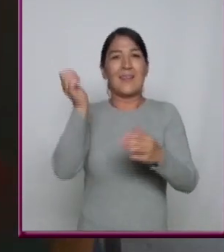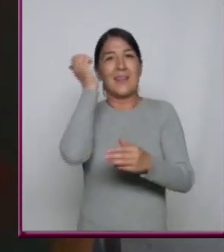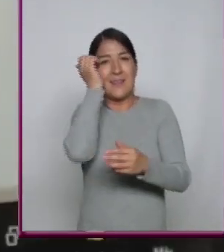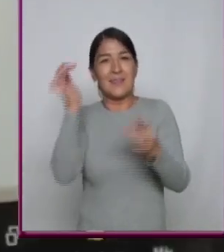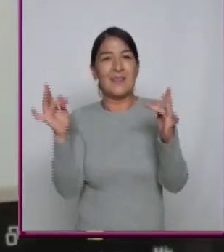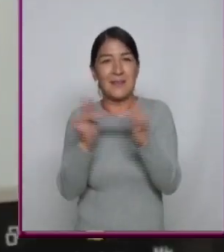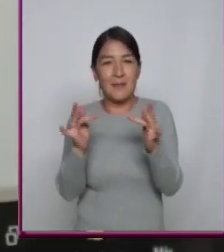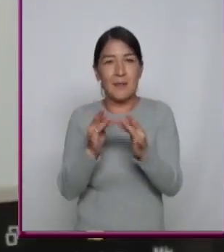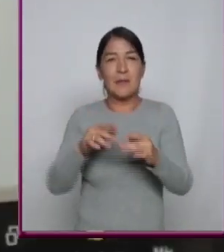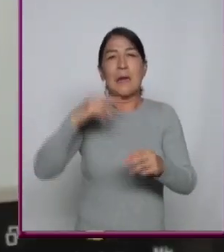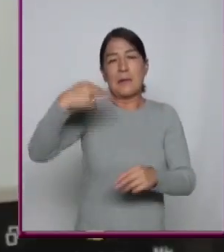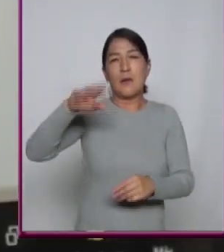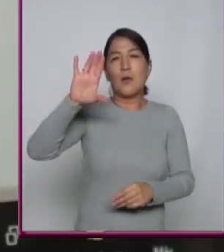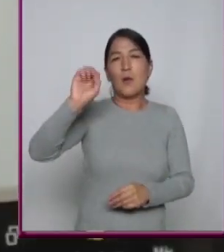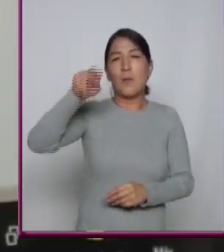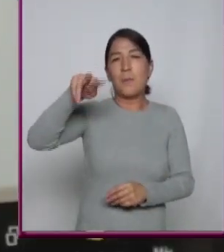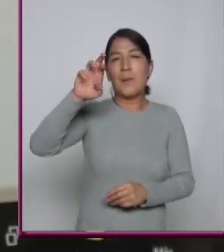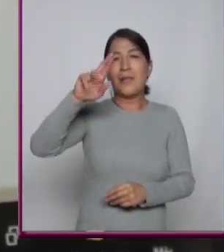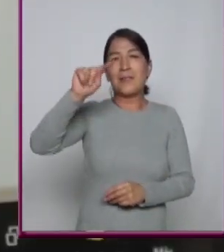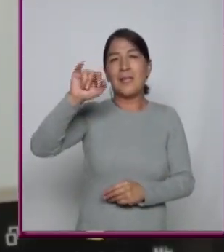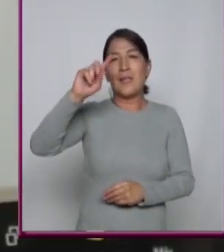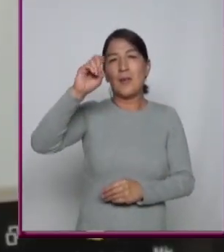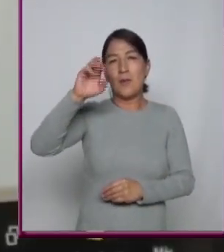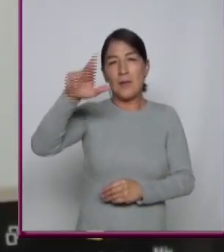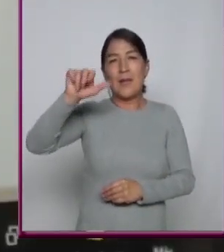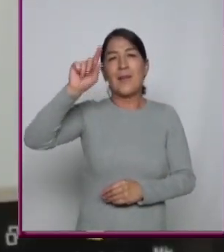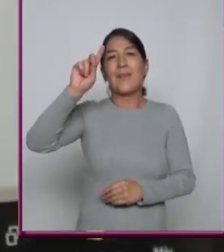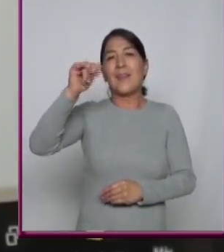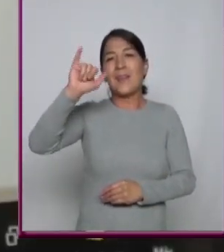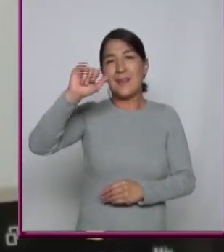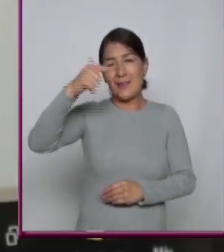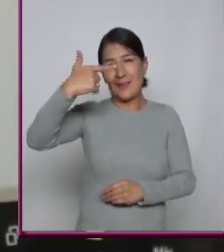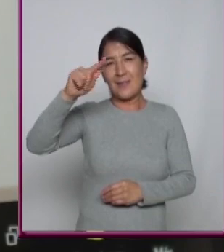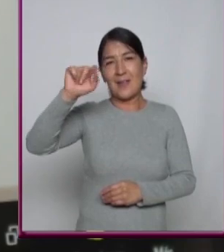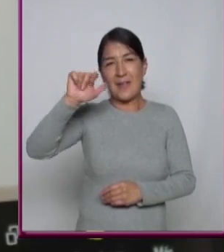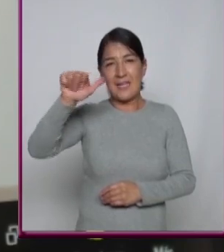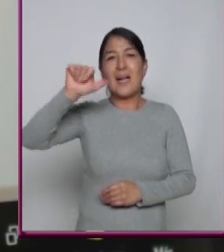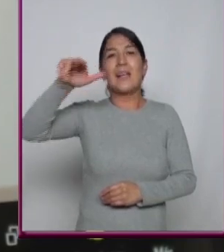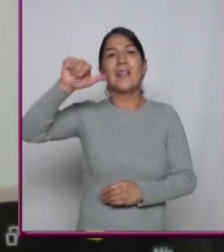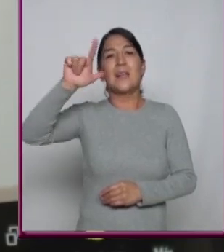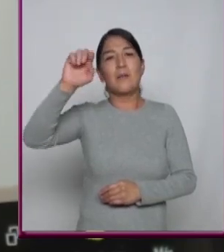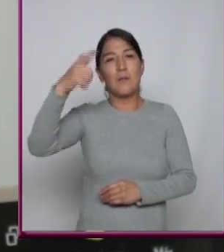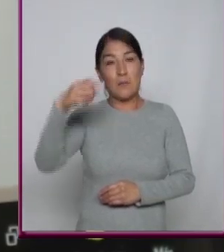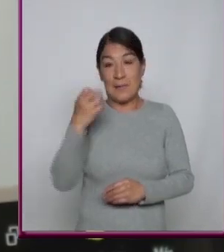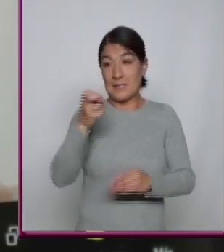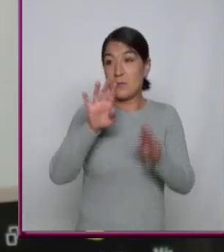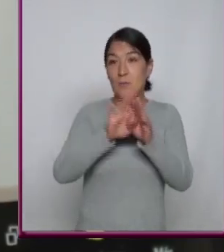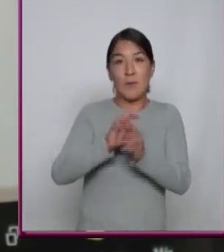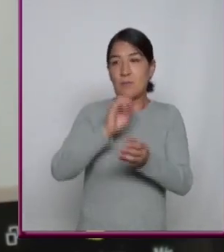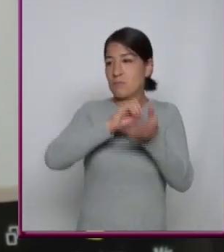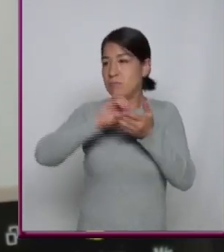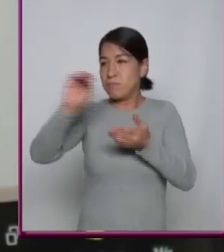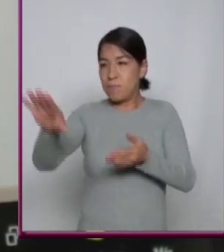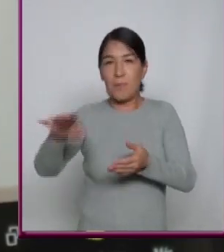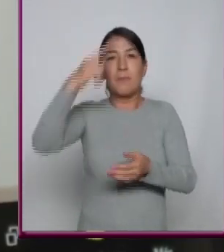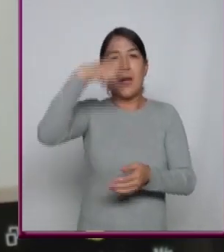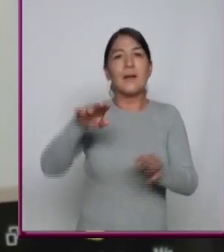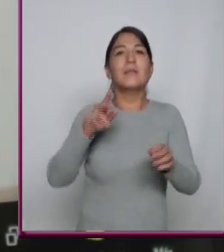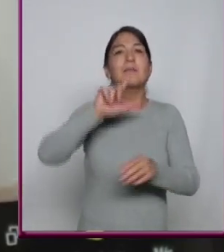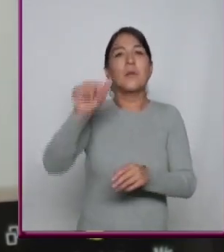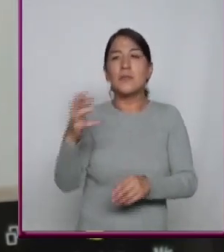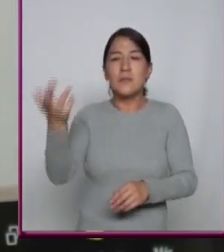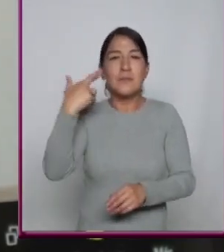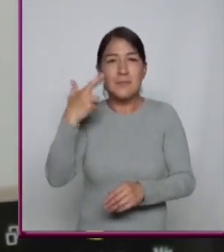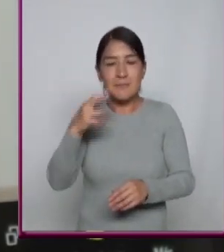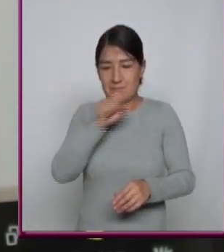llama Convertidor digital Análogo Y eso Reconstruye La onda La amplifica Y nos permite Oírla A